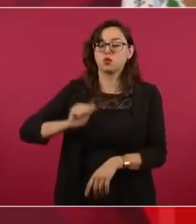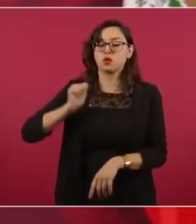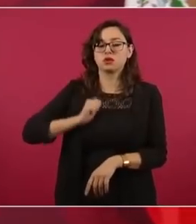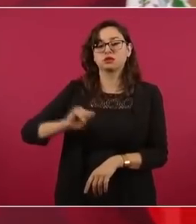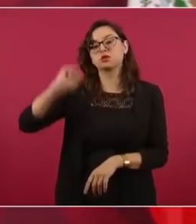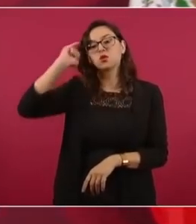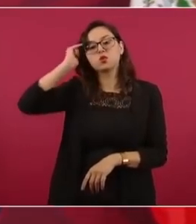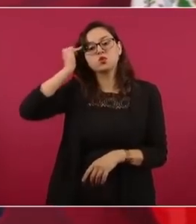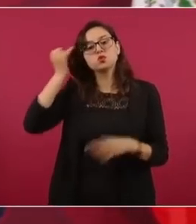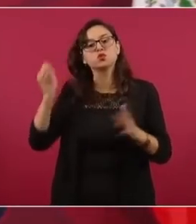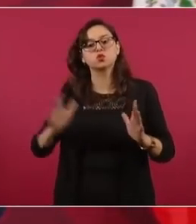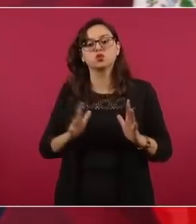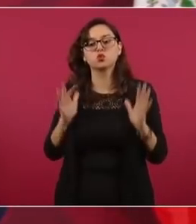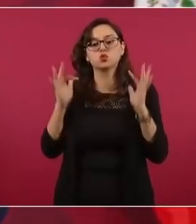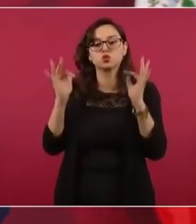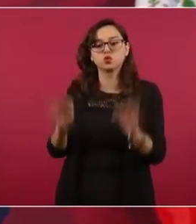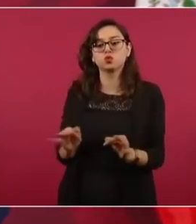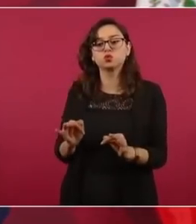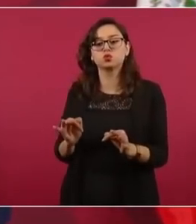Ese pasado